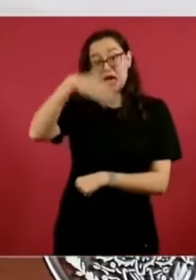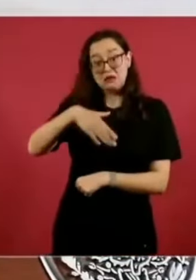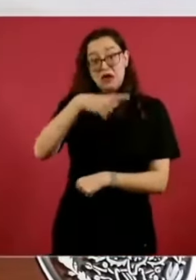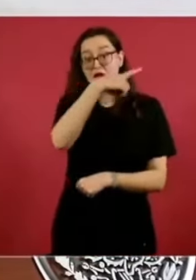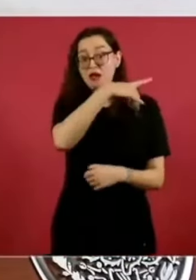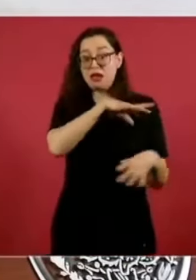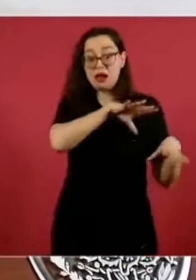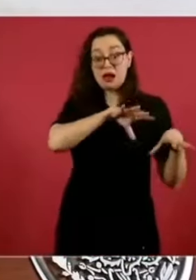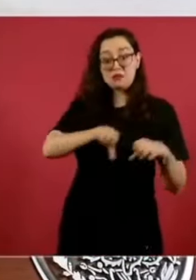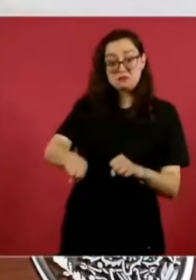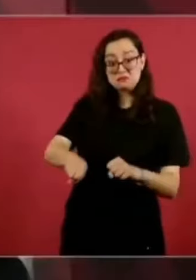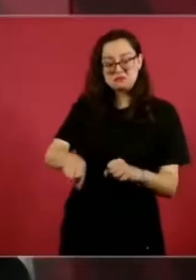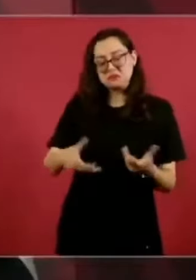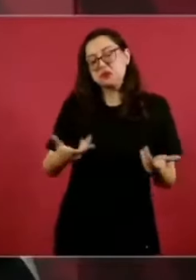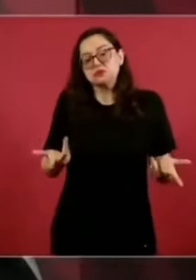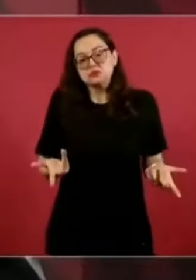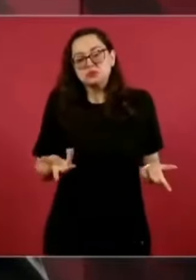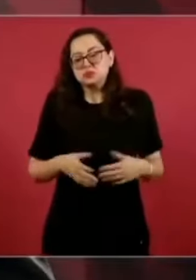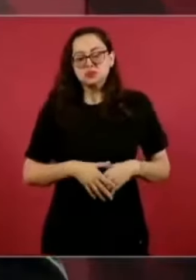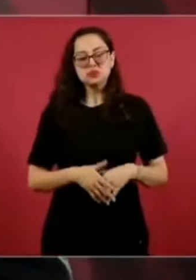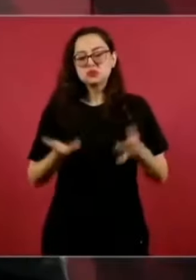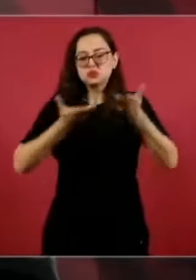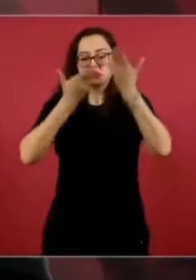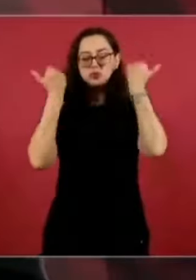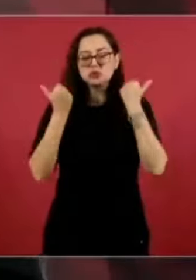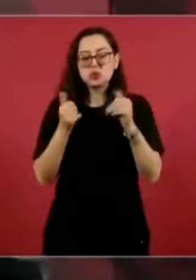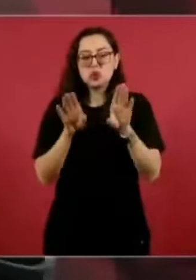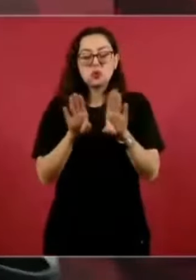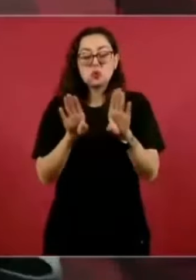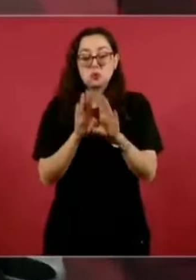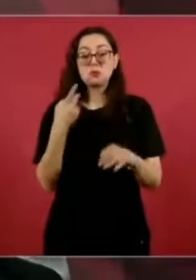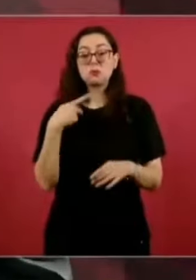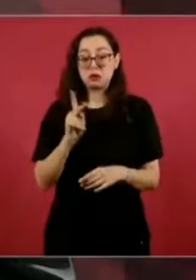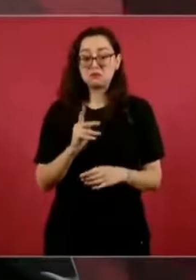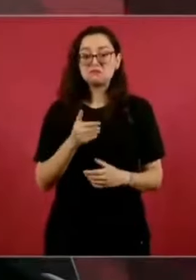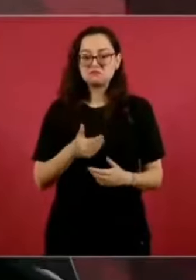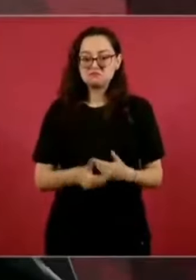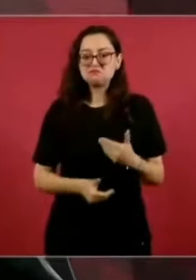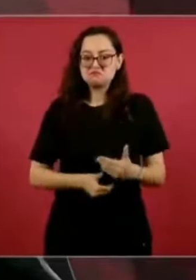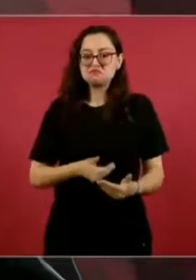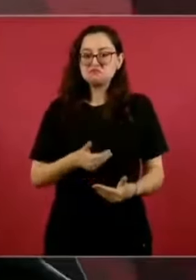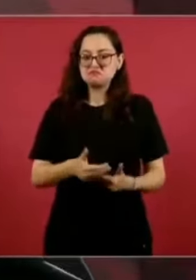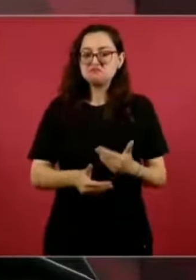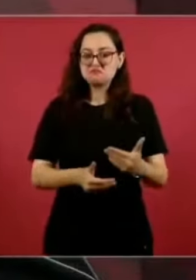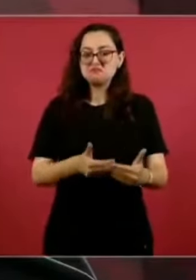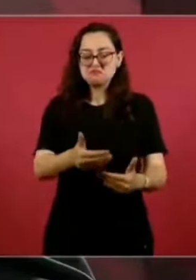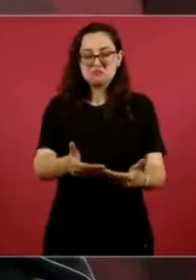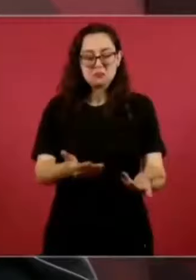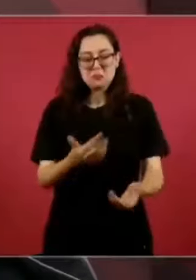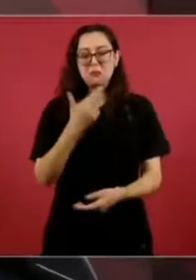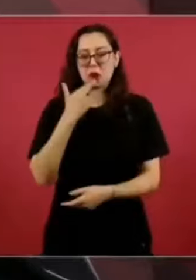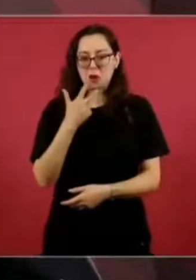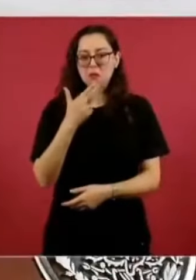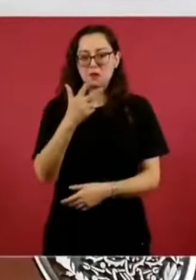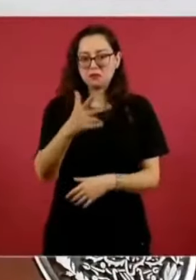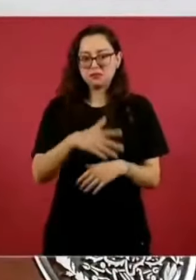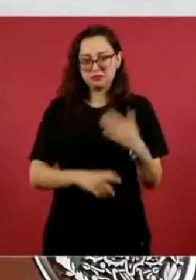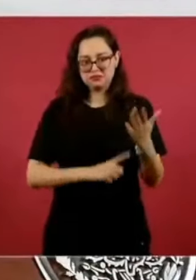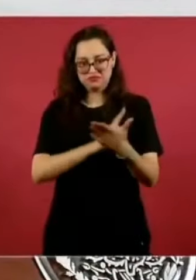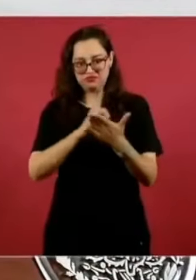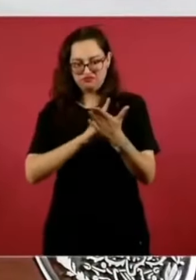avance importante en el combate al